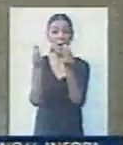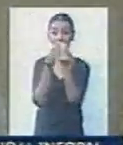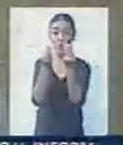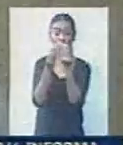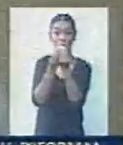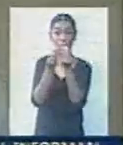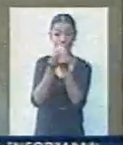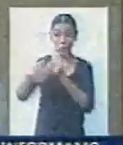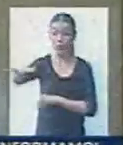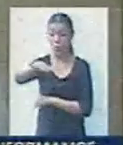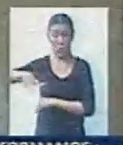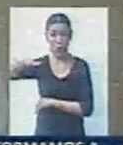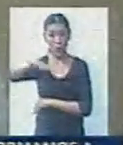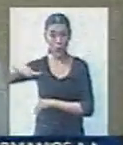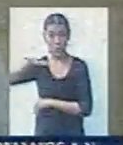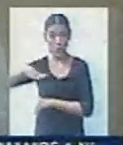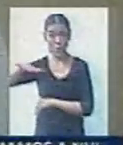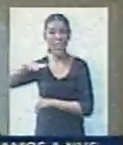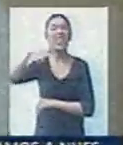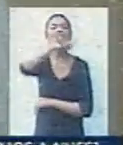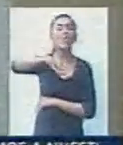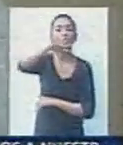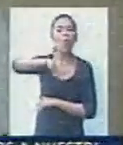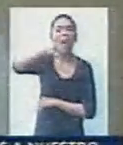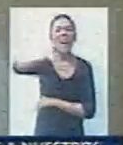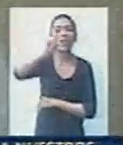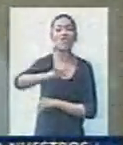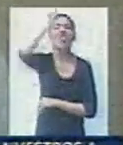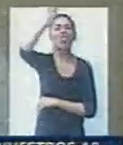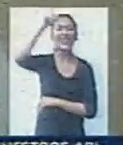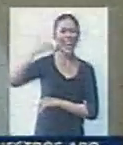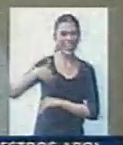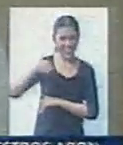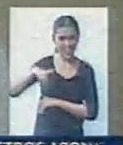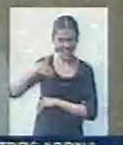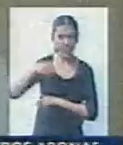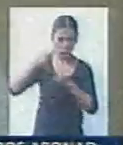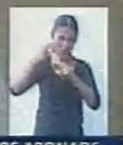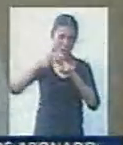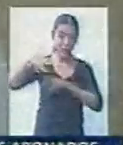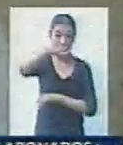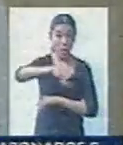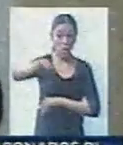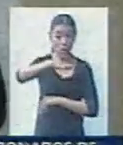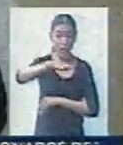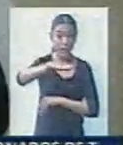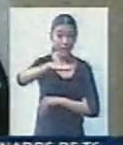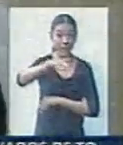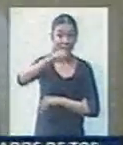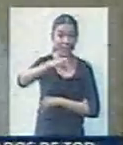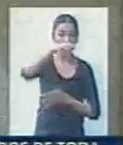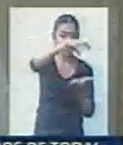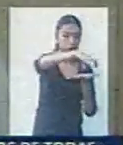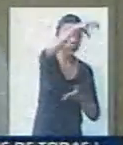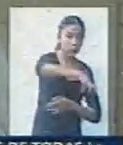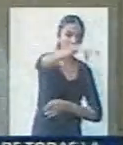vendido, caso Norte Argentino y otros demás, otros que se les ha vendido sin los servicios básicos.